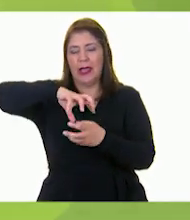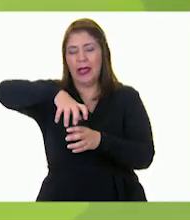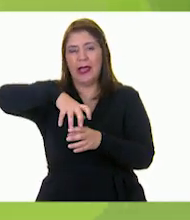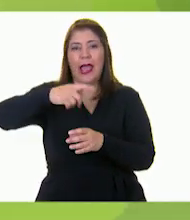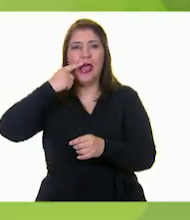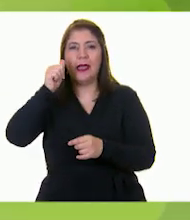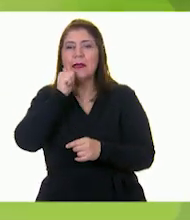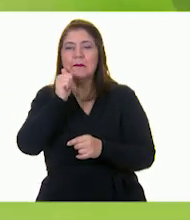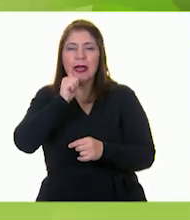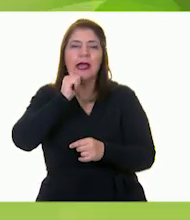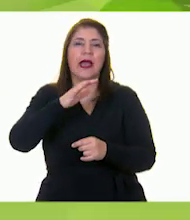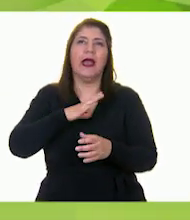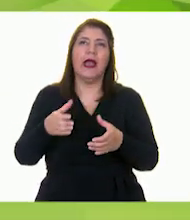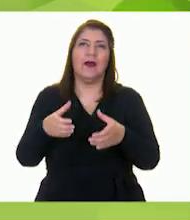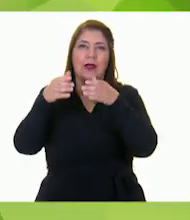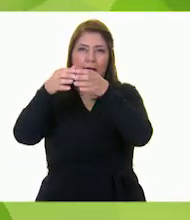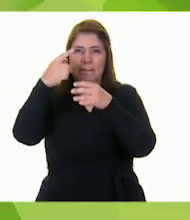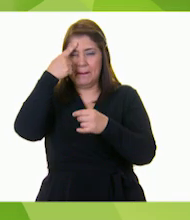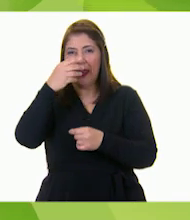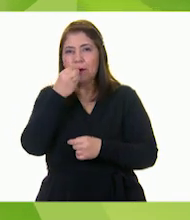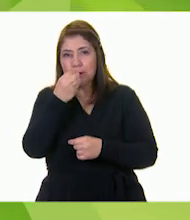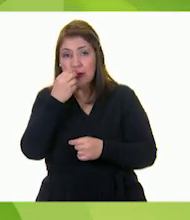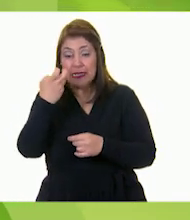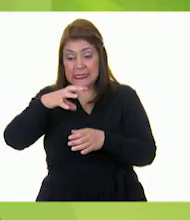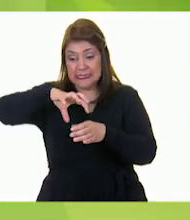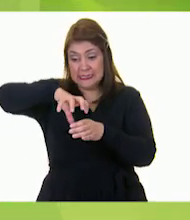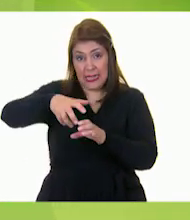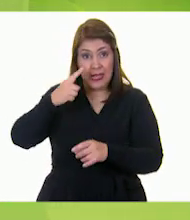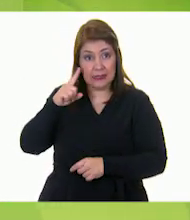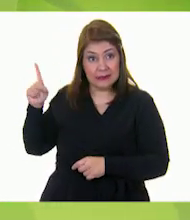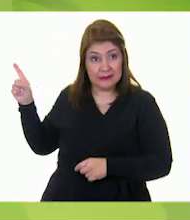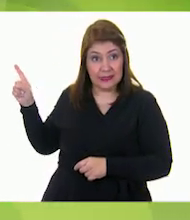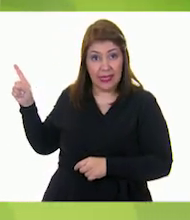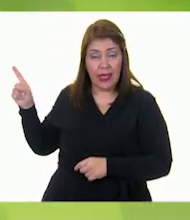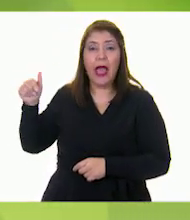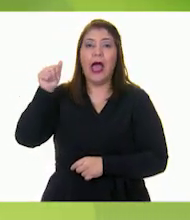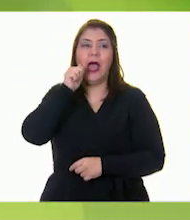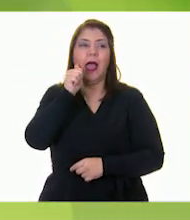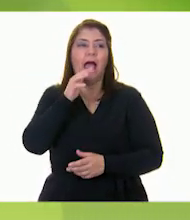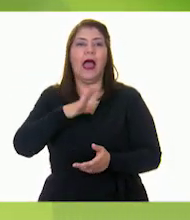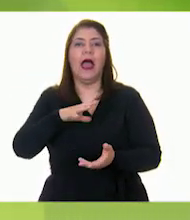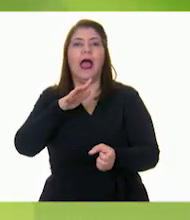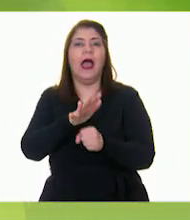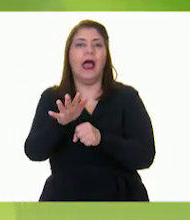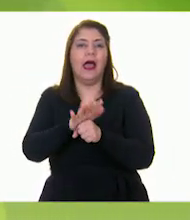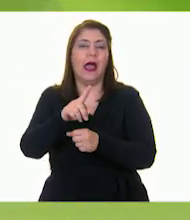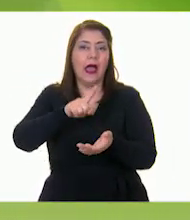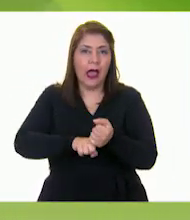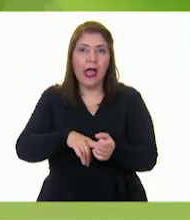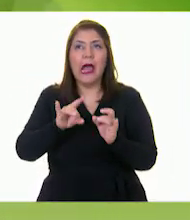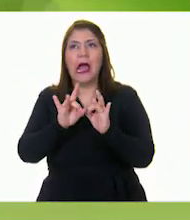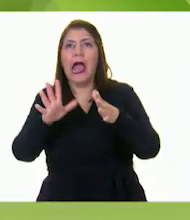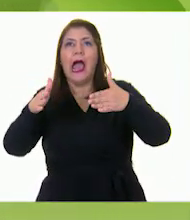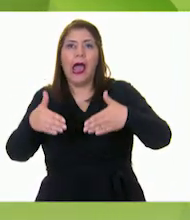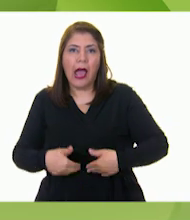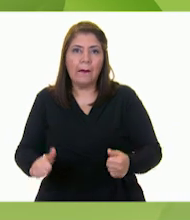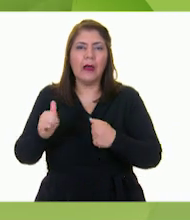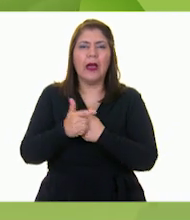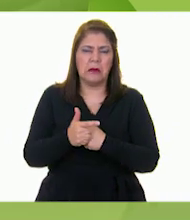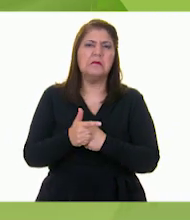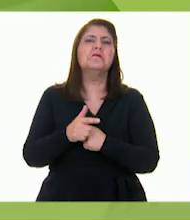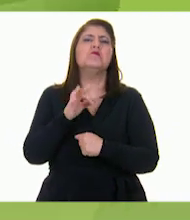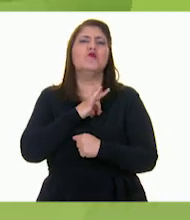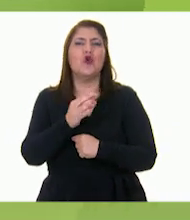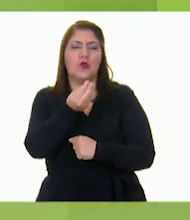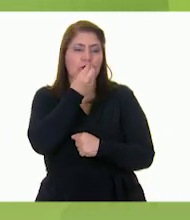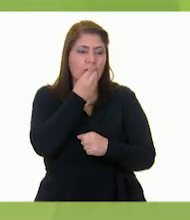de su mano en la cocina. Ese recipiente siempre estaba ahí para que, si les daba apetito, podrían comer una